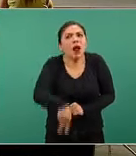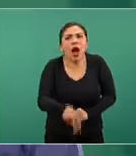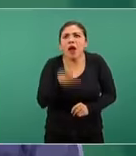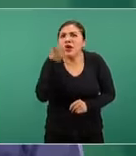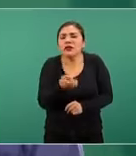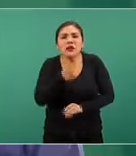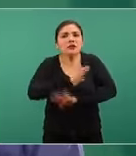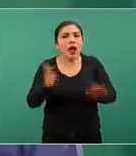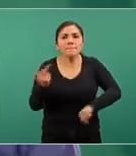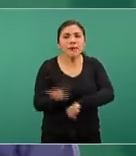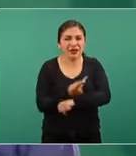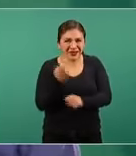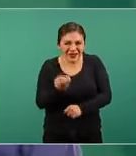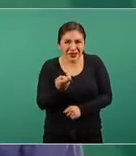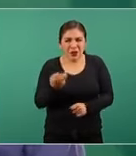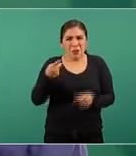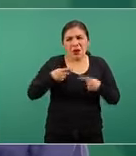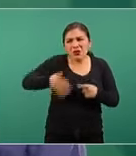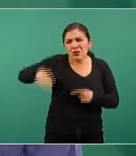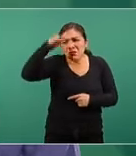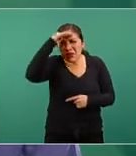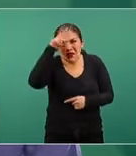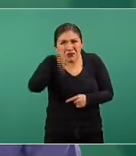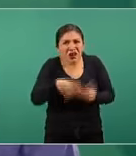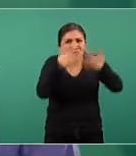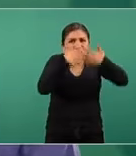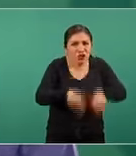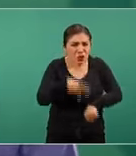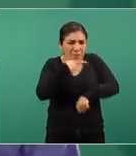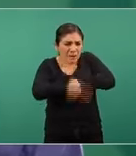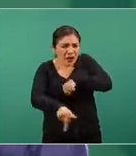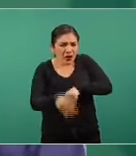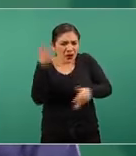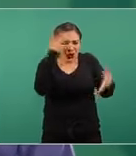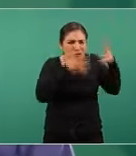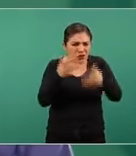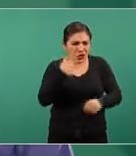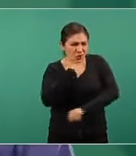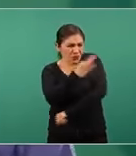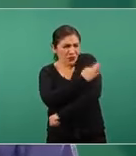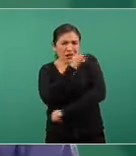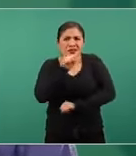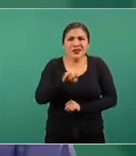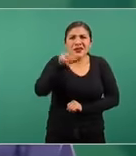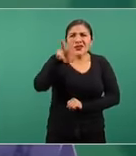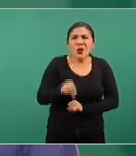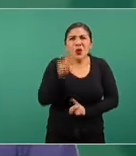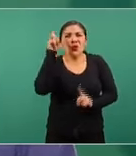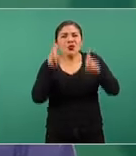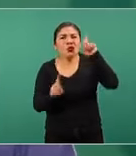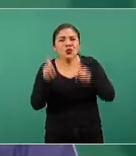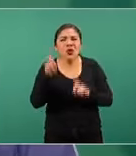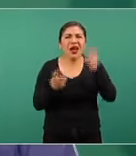dicen bueno funciona o no funciona es peligrosa o no peligrosa me la pongo o no me la pongo